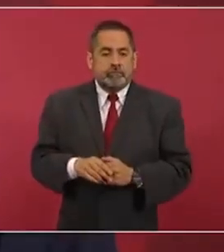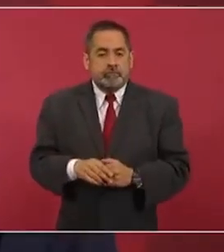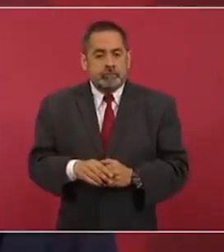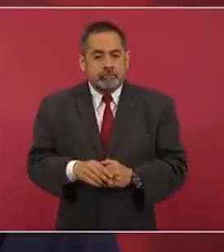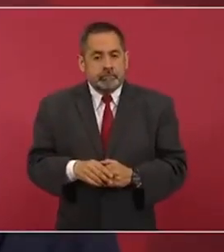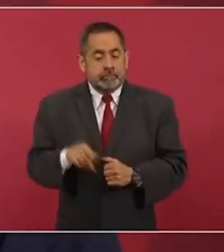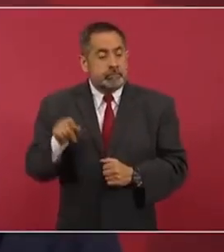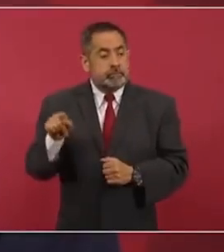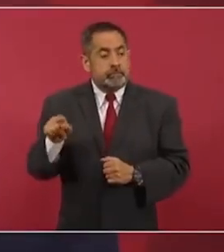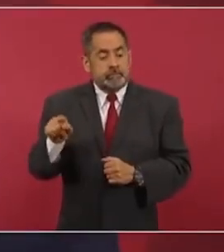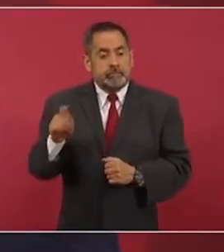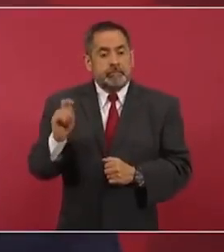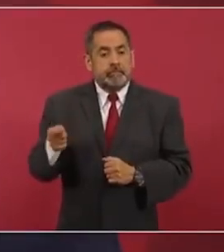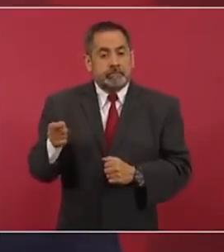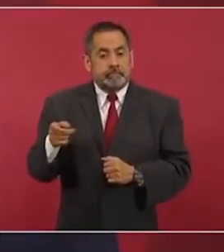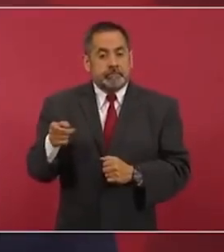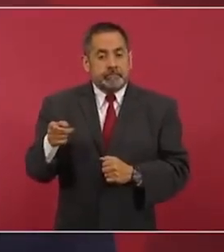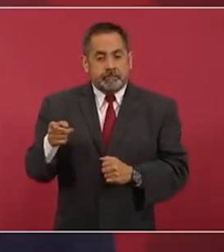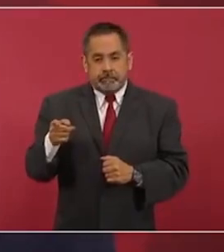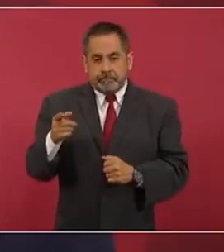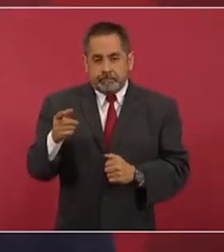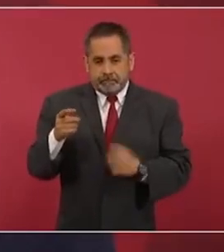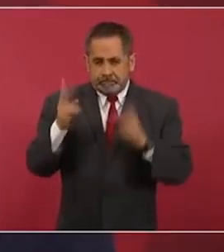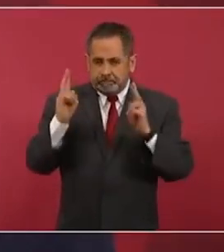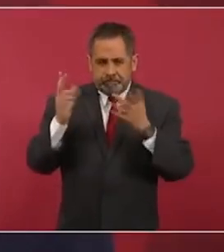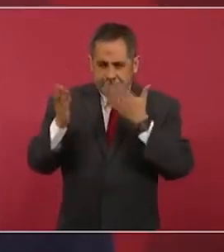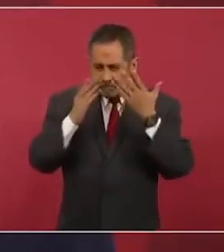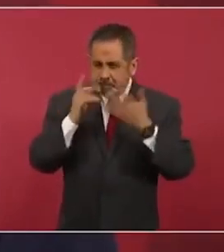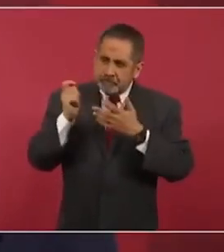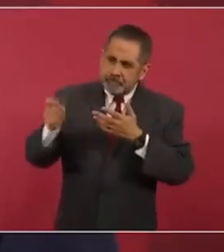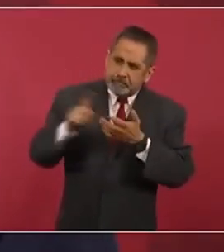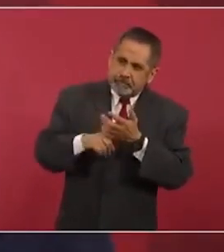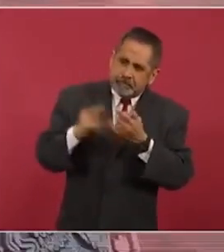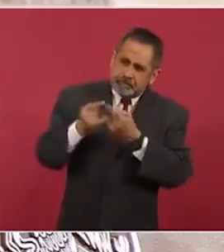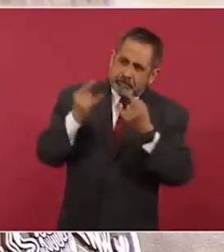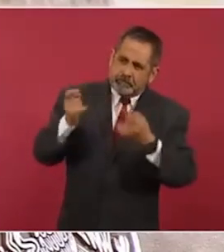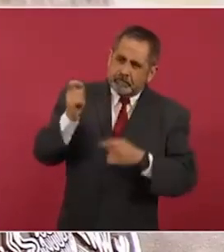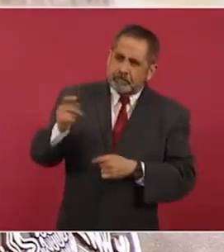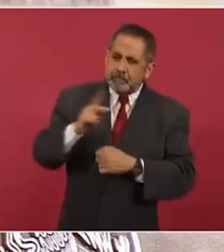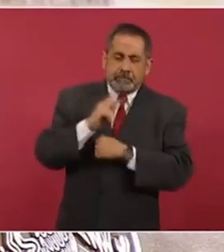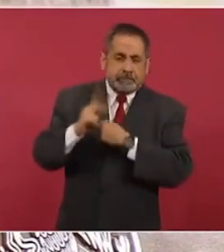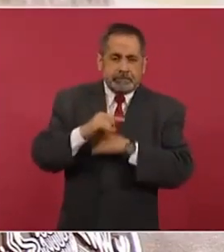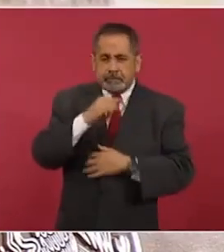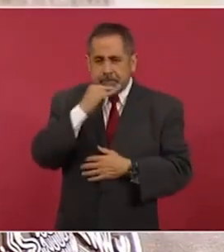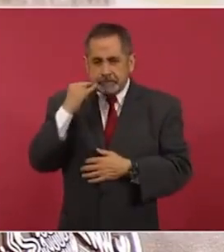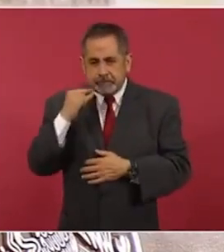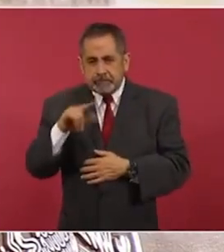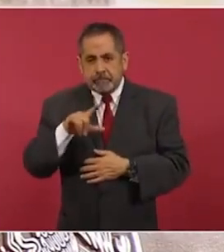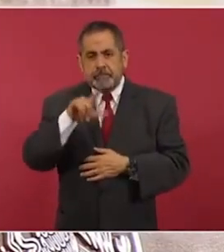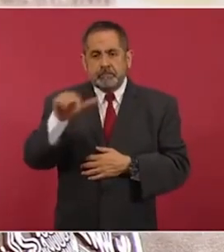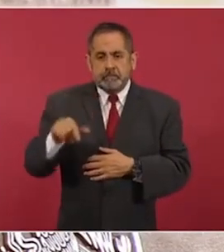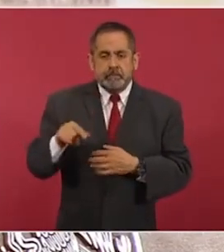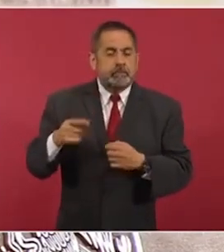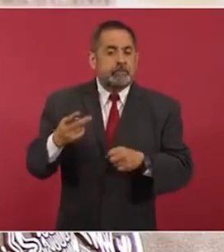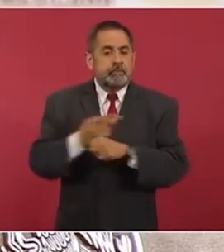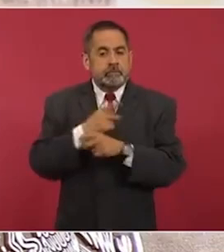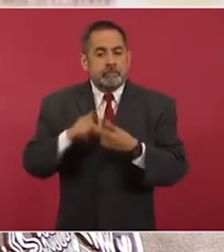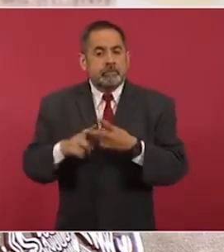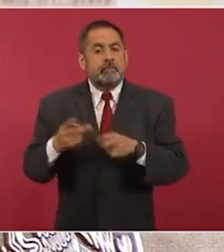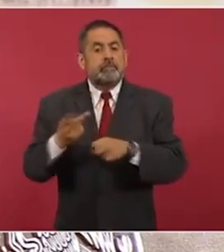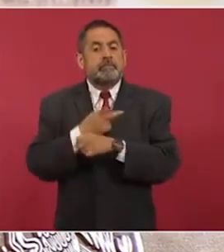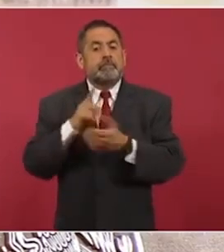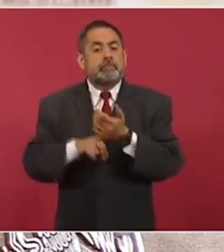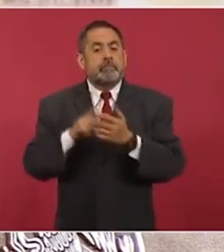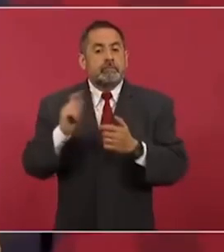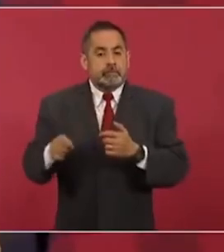primero analizar el proceso chileno y luego con mucho dolor lo que fue